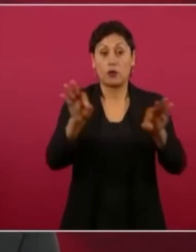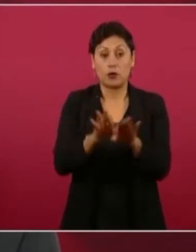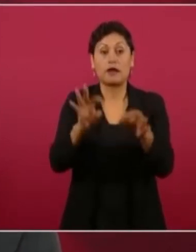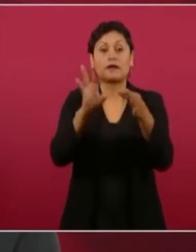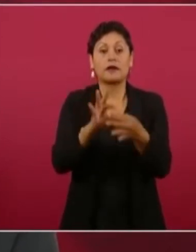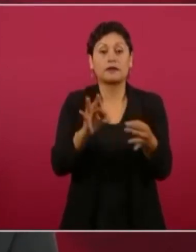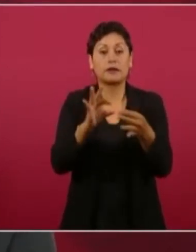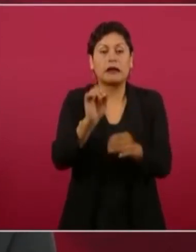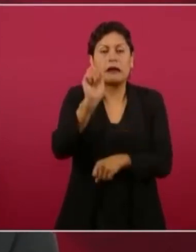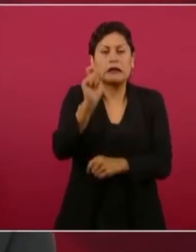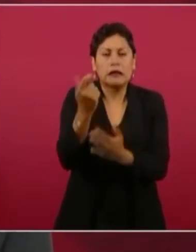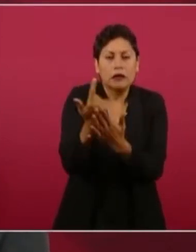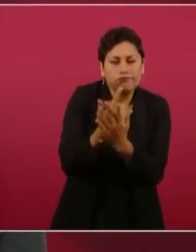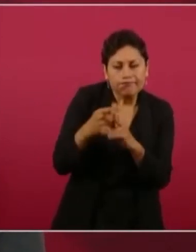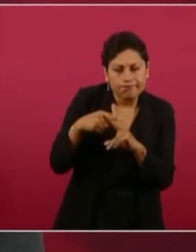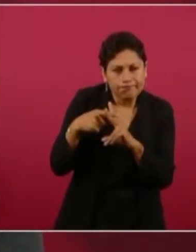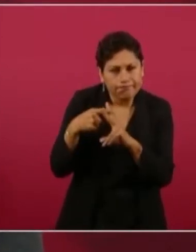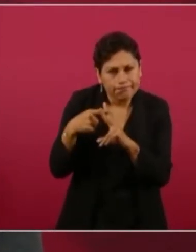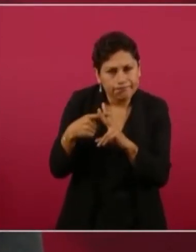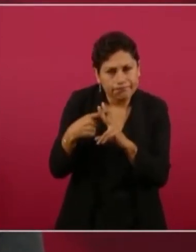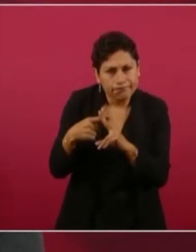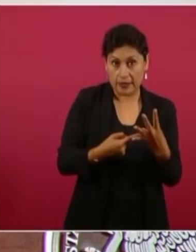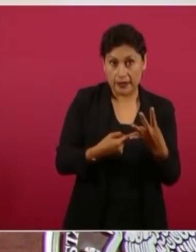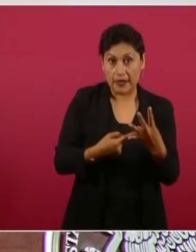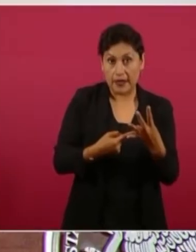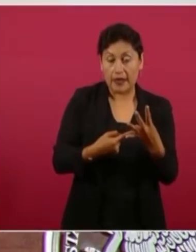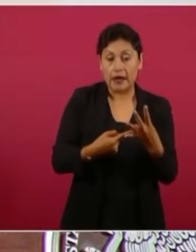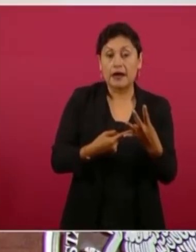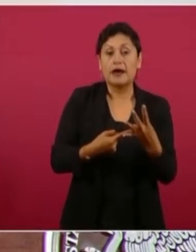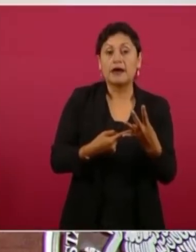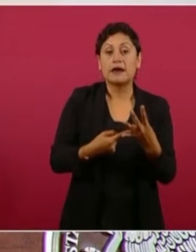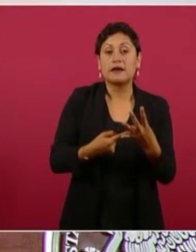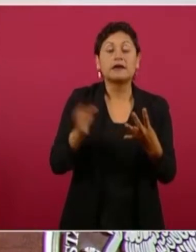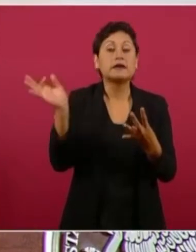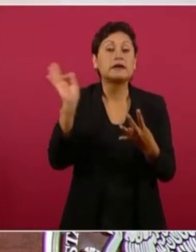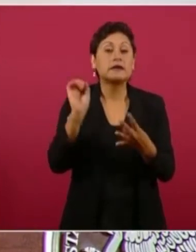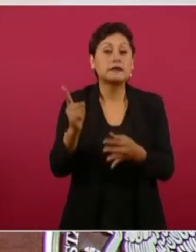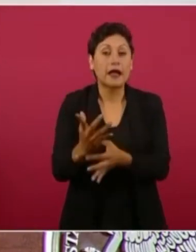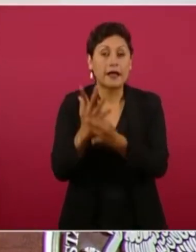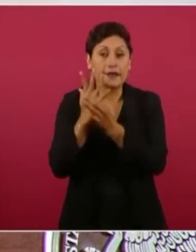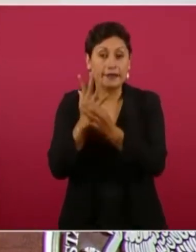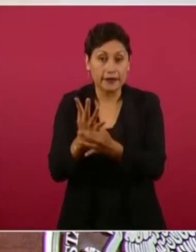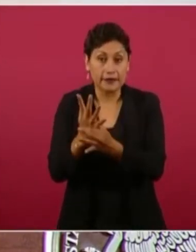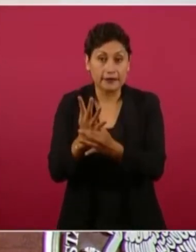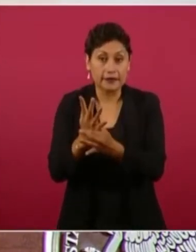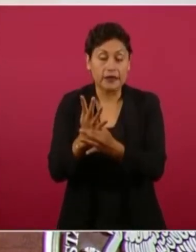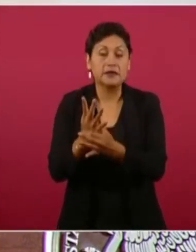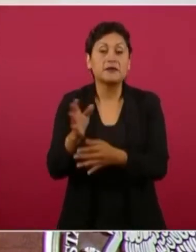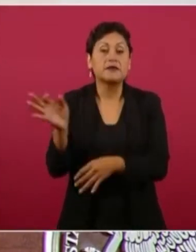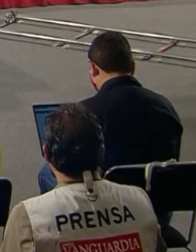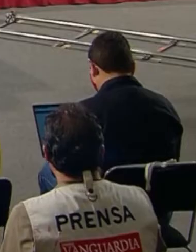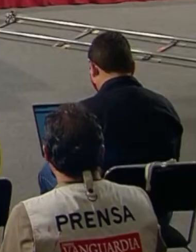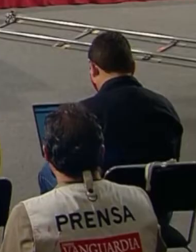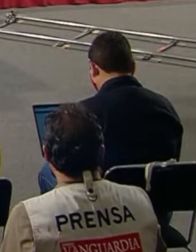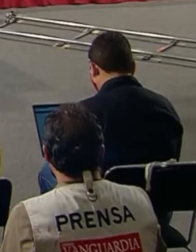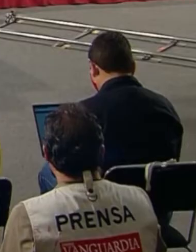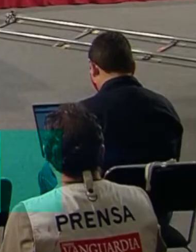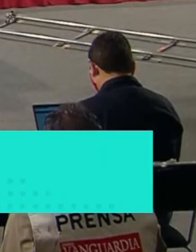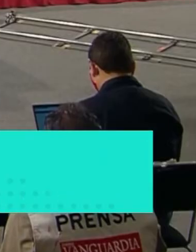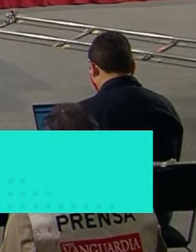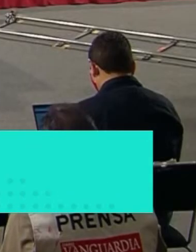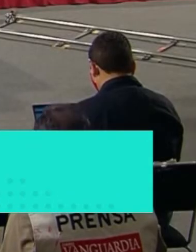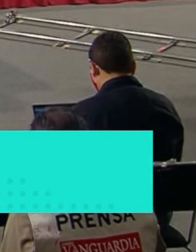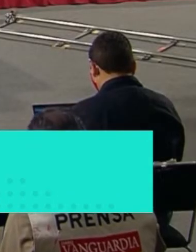públicos y detalló que las carpetas de investigación se orientan bajo la óptica de delincuencia organizada. Las